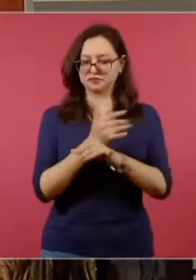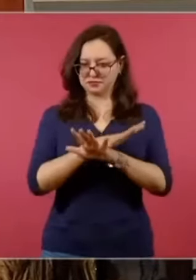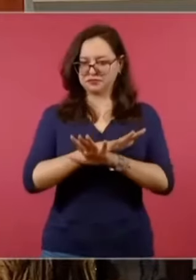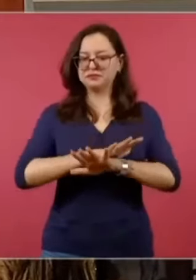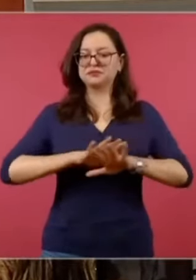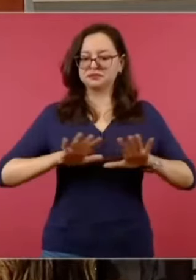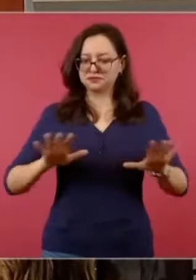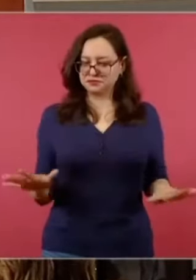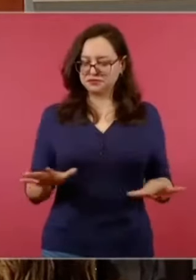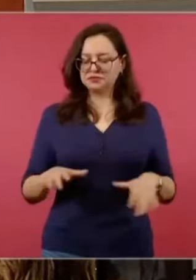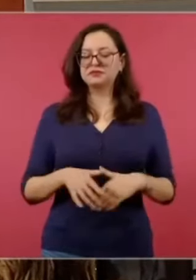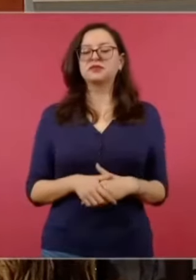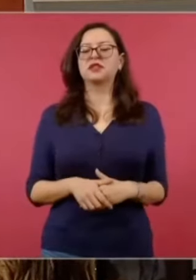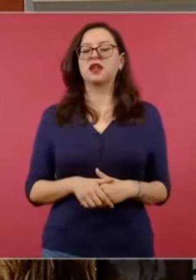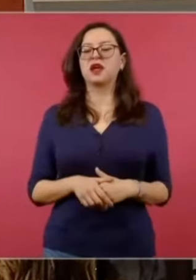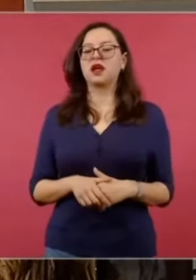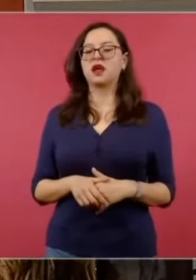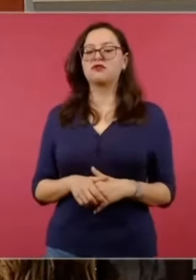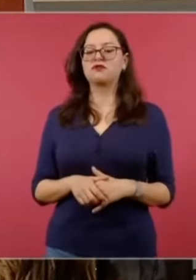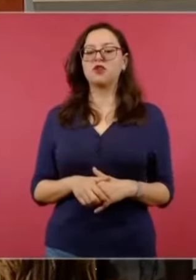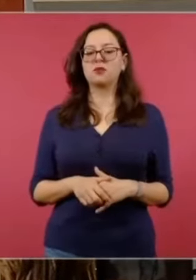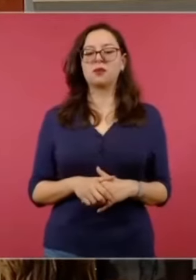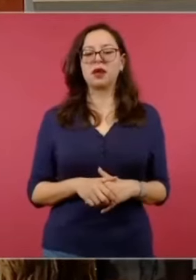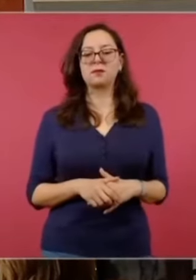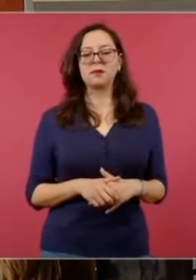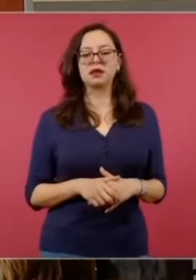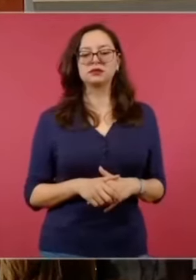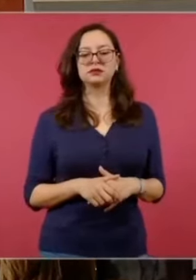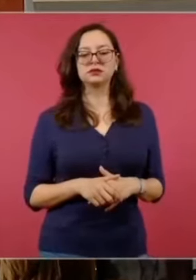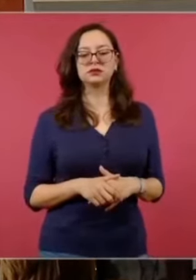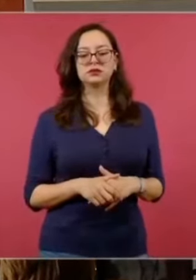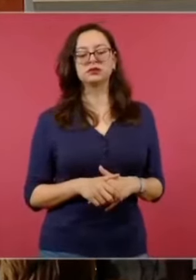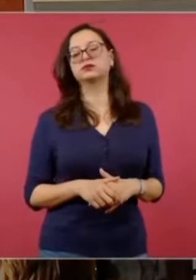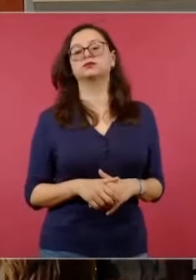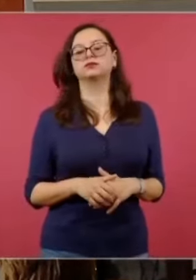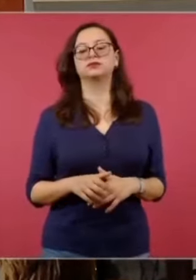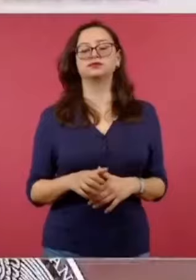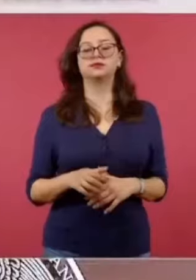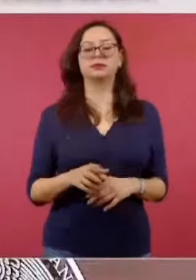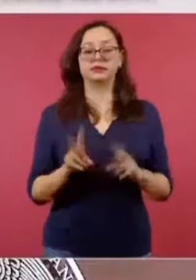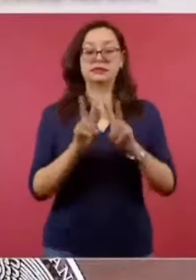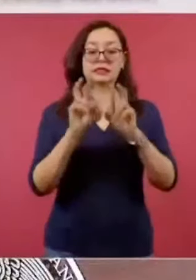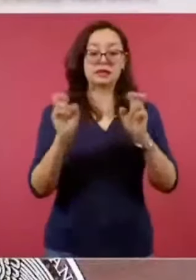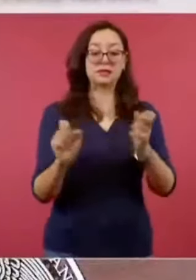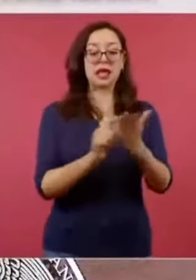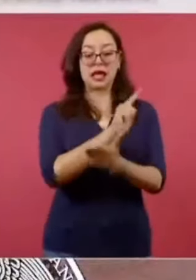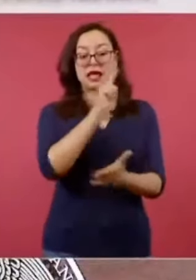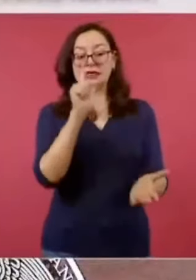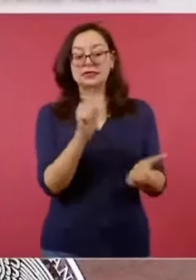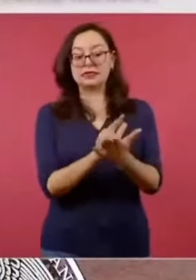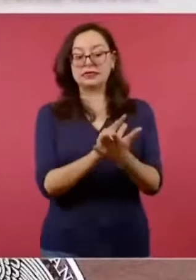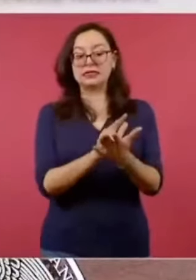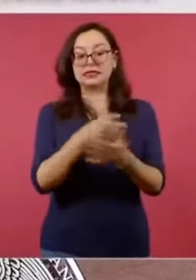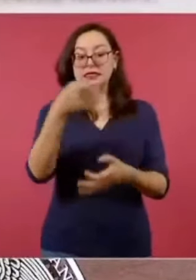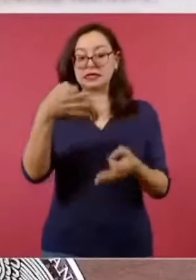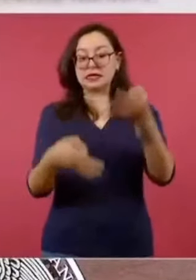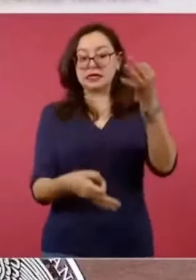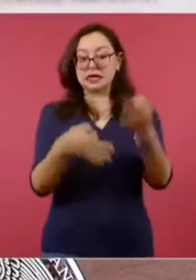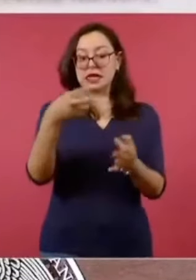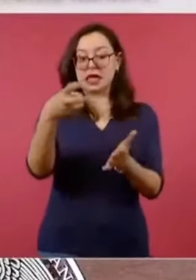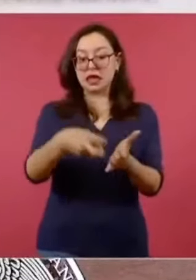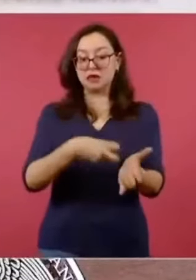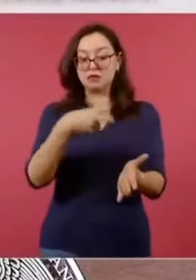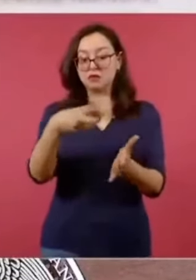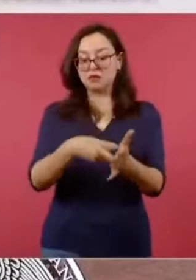contempla la reforma. Primero, que se busca es que haya elección